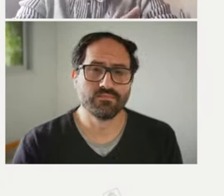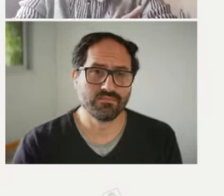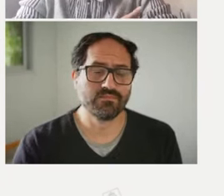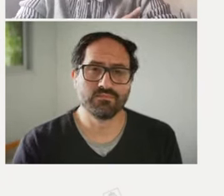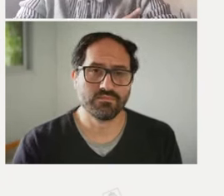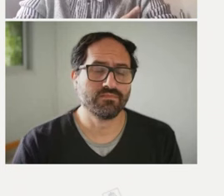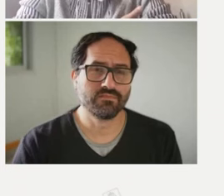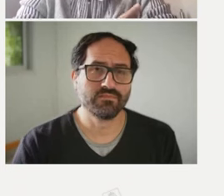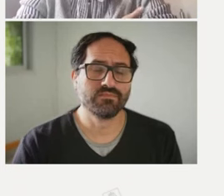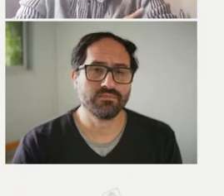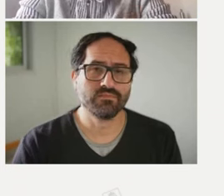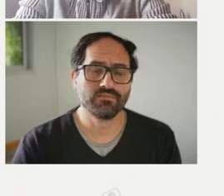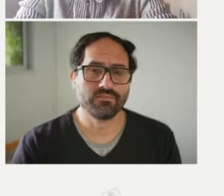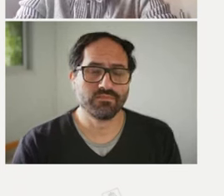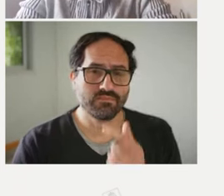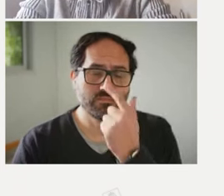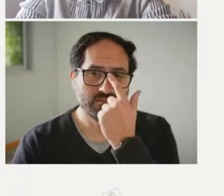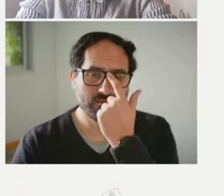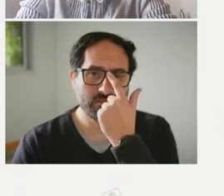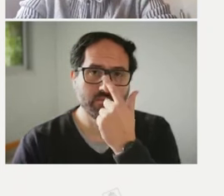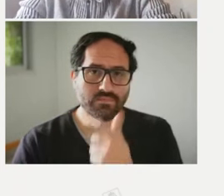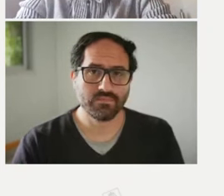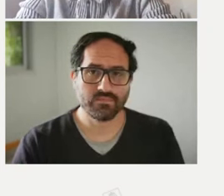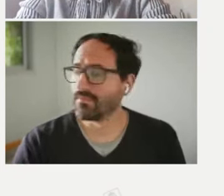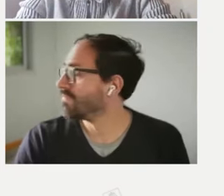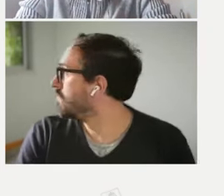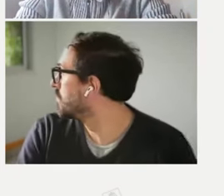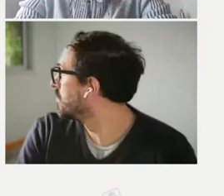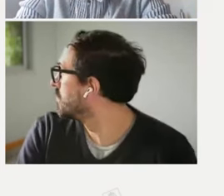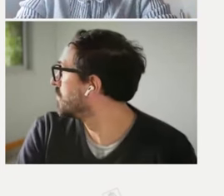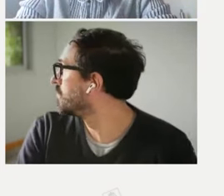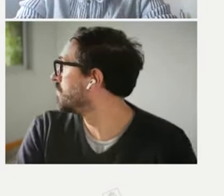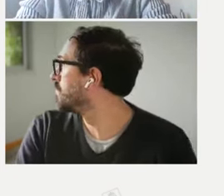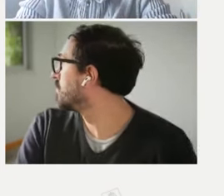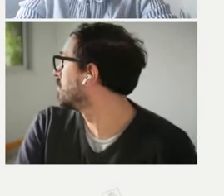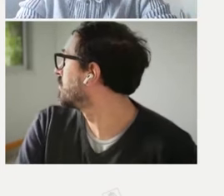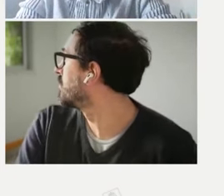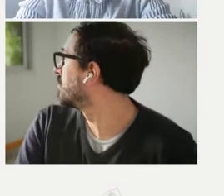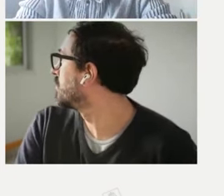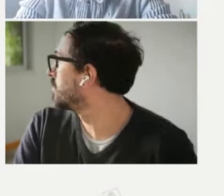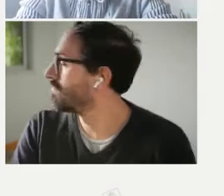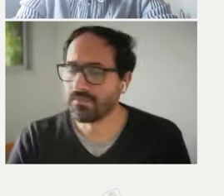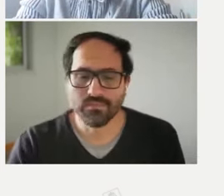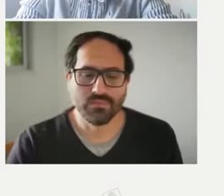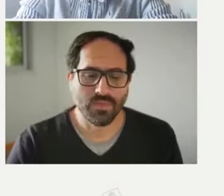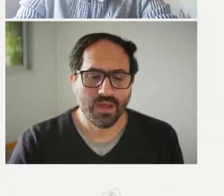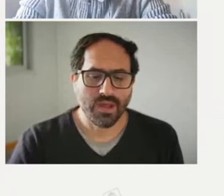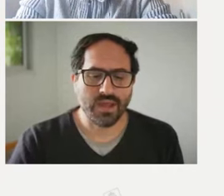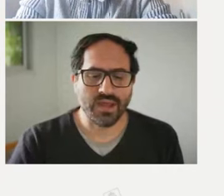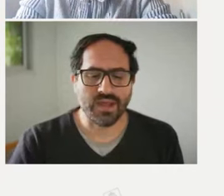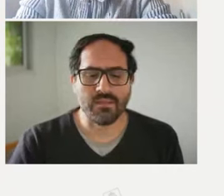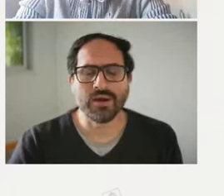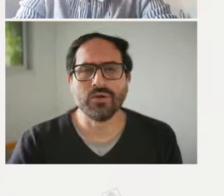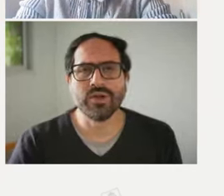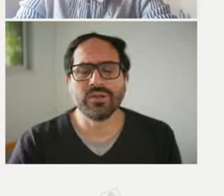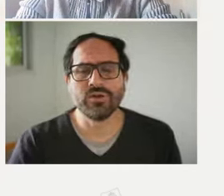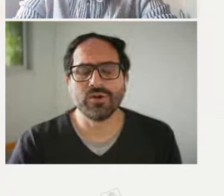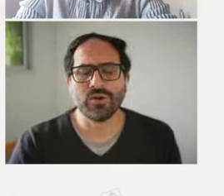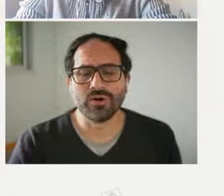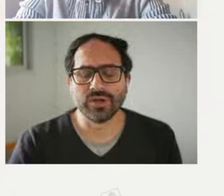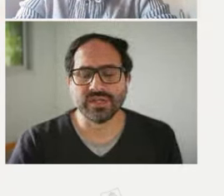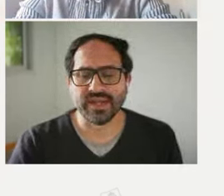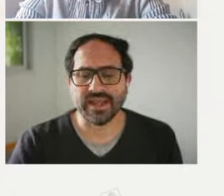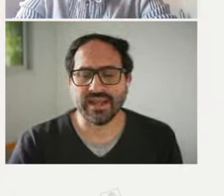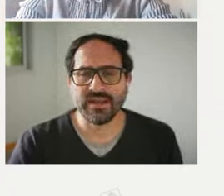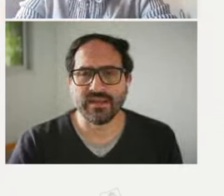mantenerse de manera sostenible en los años por venir. Así que realmente nos preocupa mucho. En el marco de esto,